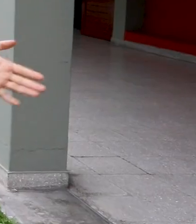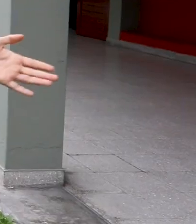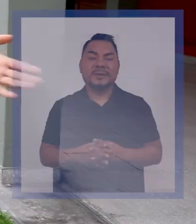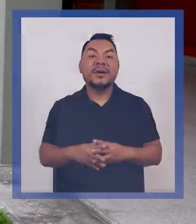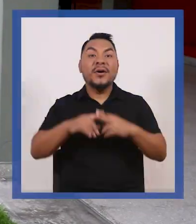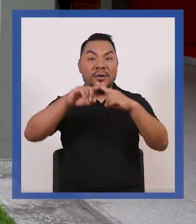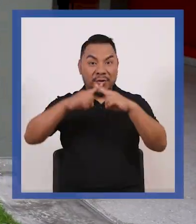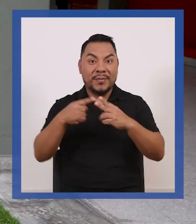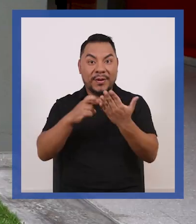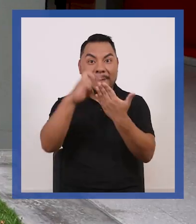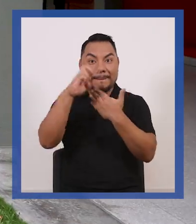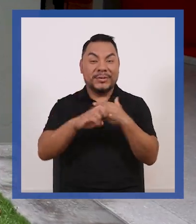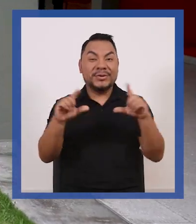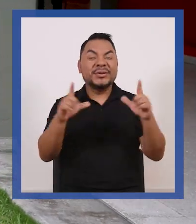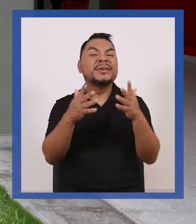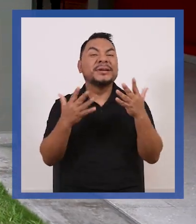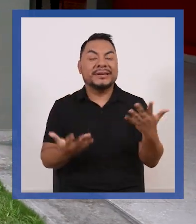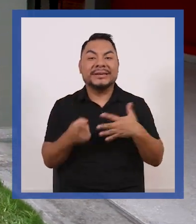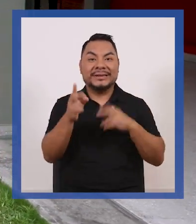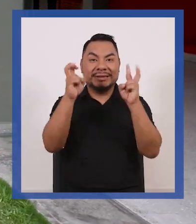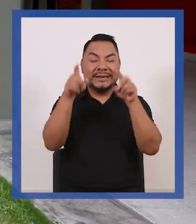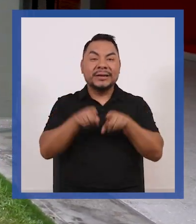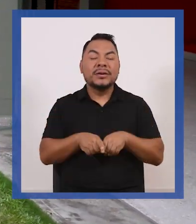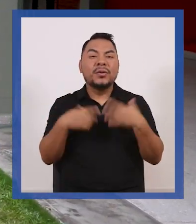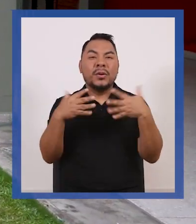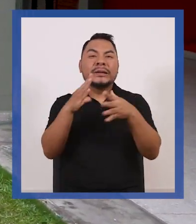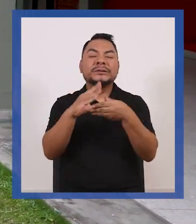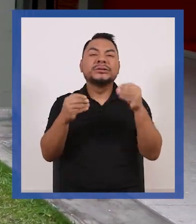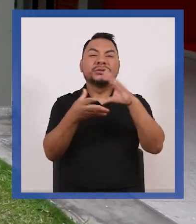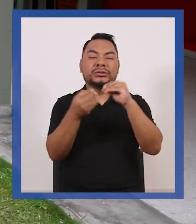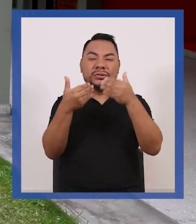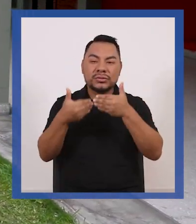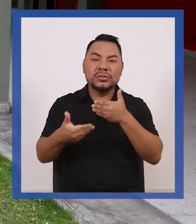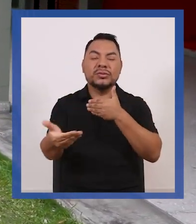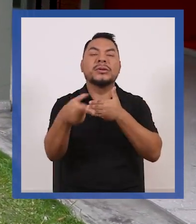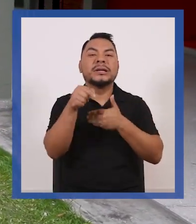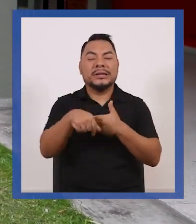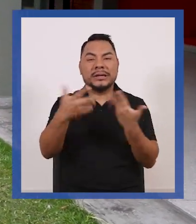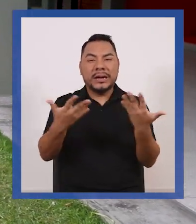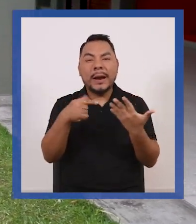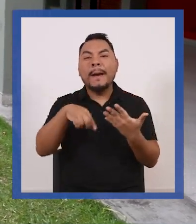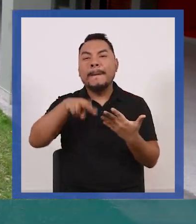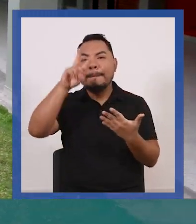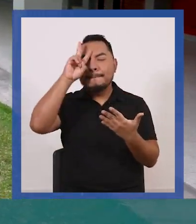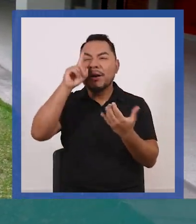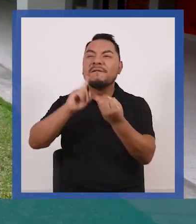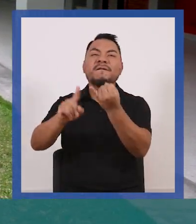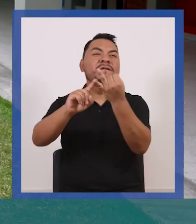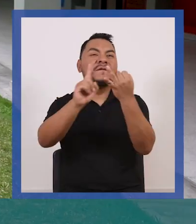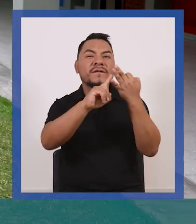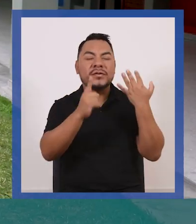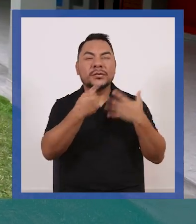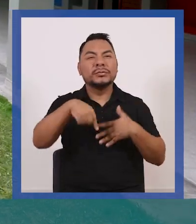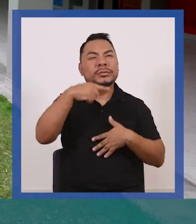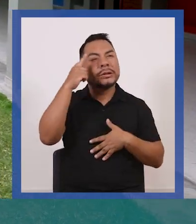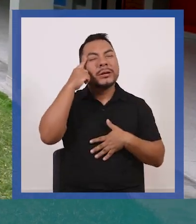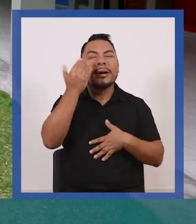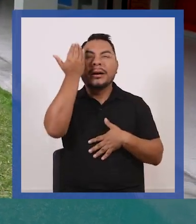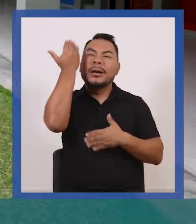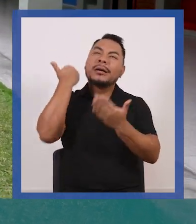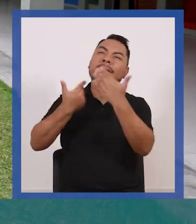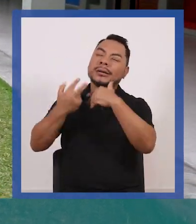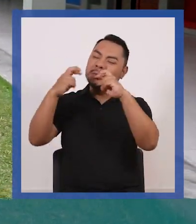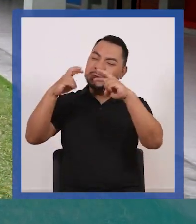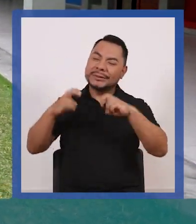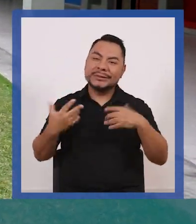Y comenzamos el programa con nuestra secuencia Hitos del Bicentenario, una singular clase de historia que nos permite viajar en el tiempo,